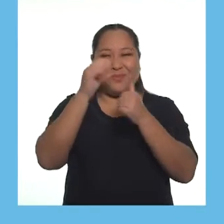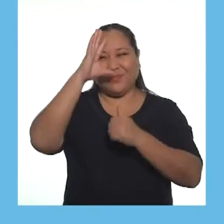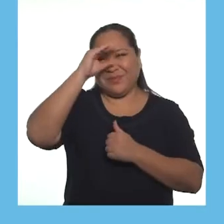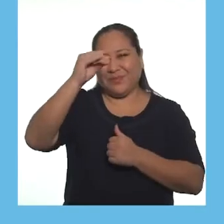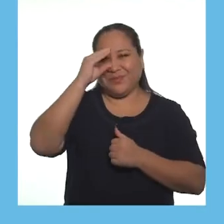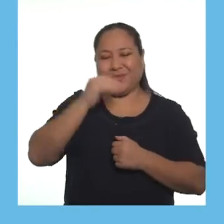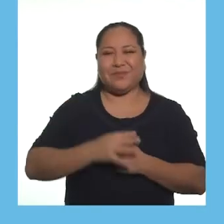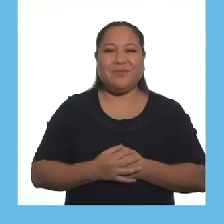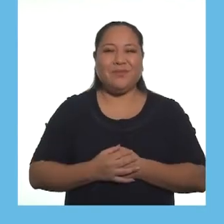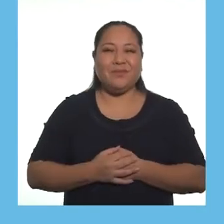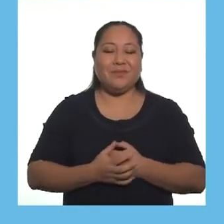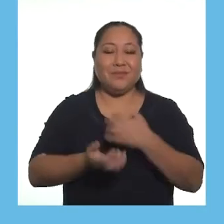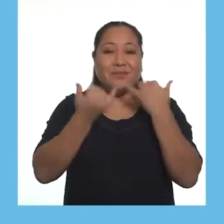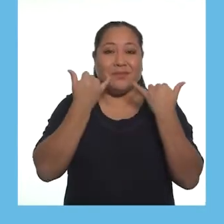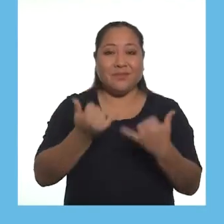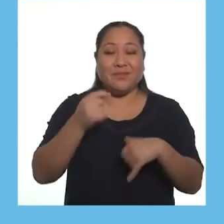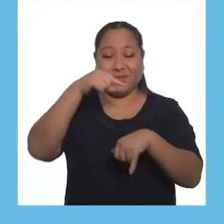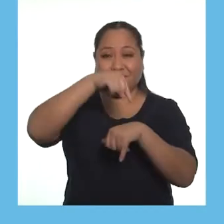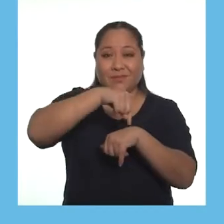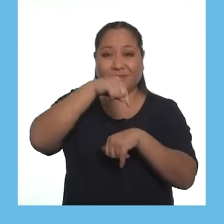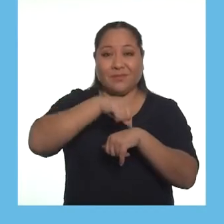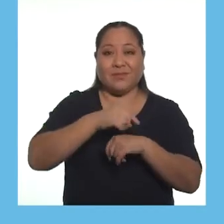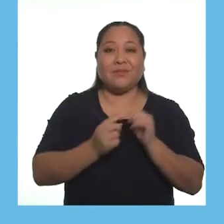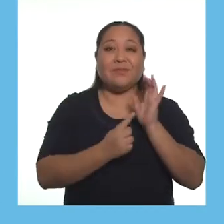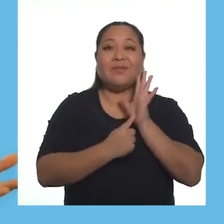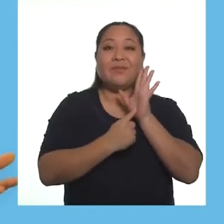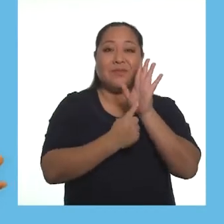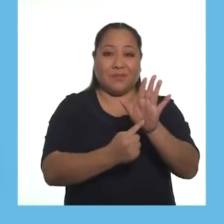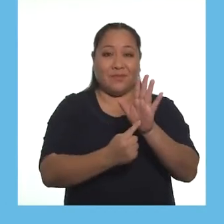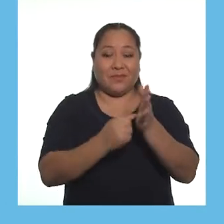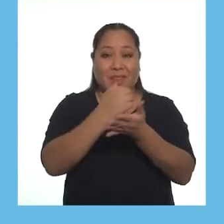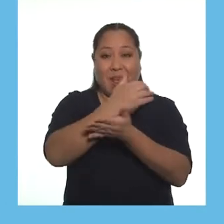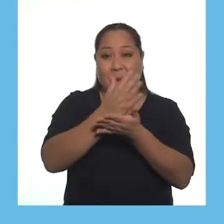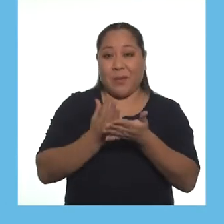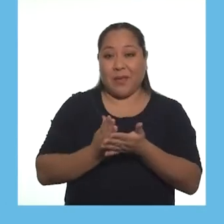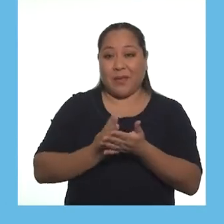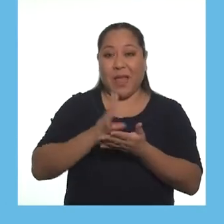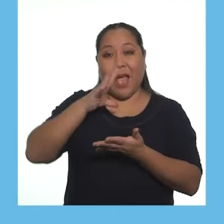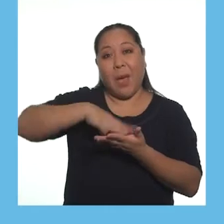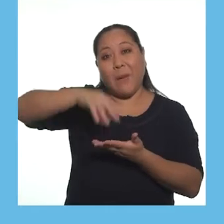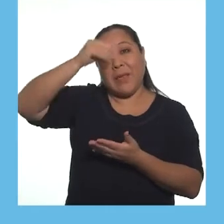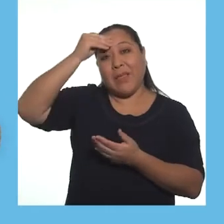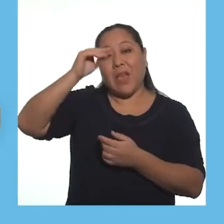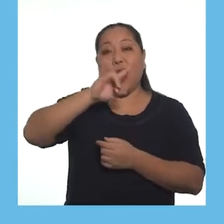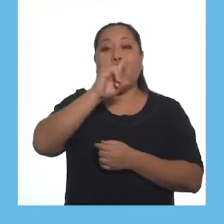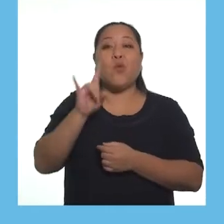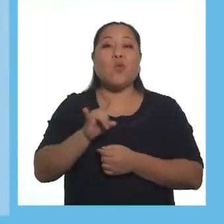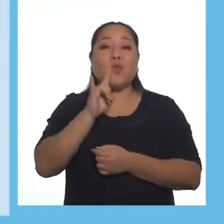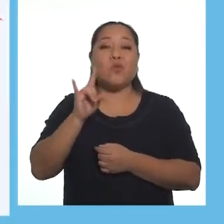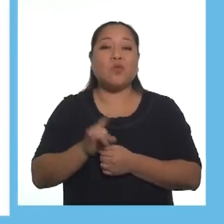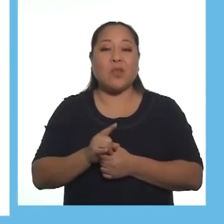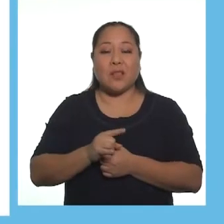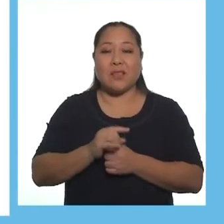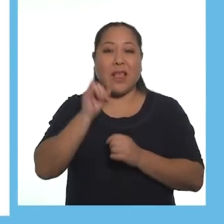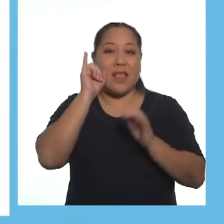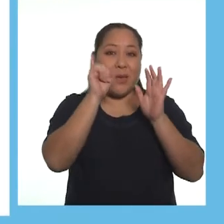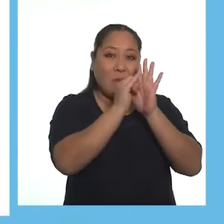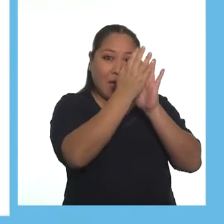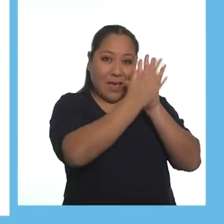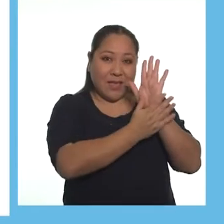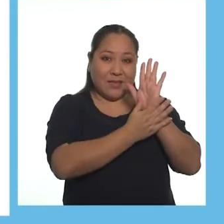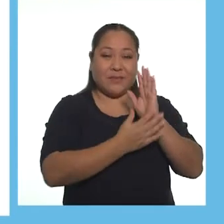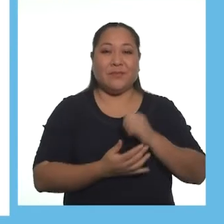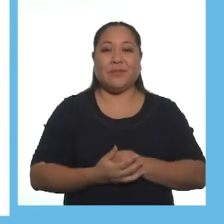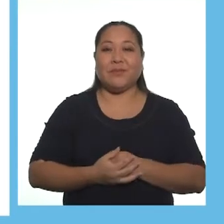muy bien chicas y chicos ahora llegó el momento de presentarles la sección aprendemos a usar